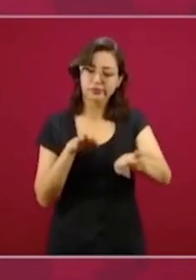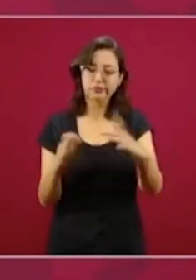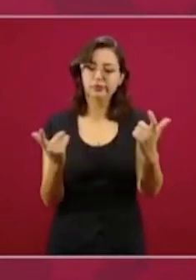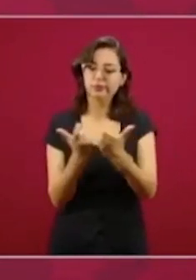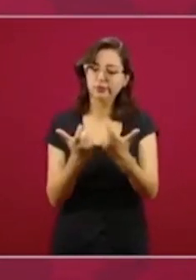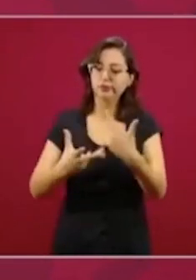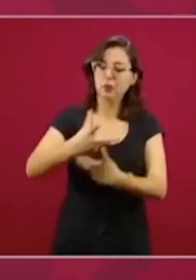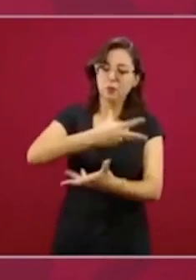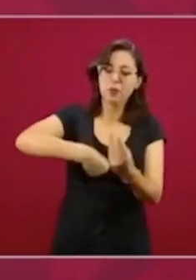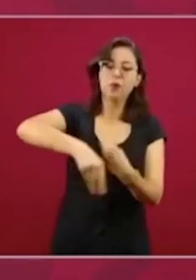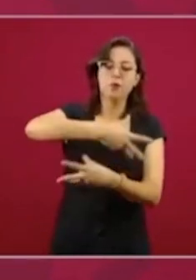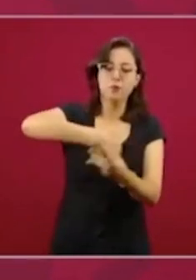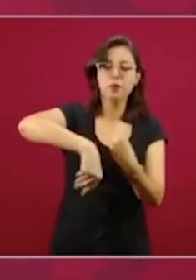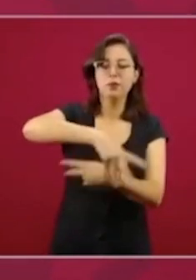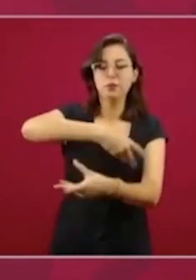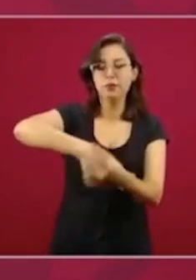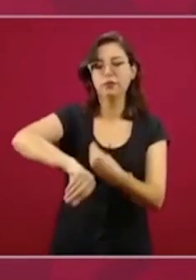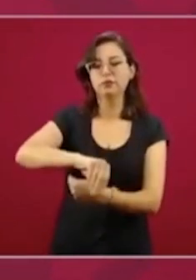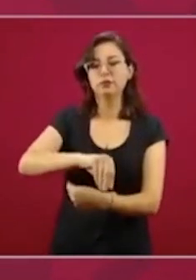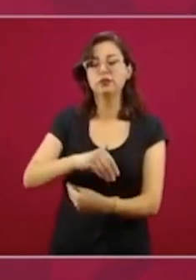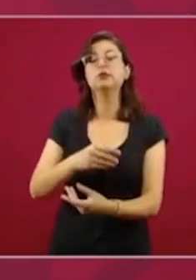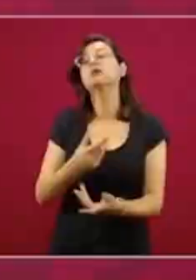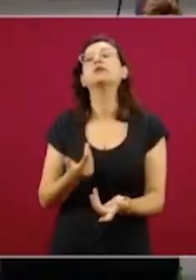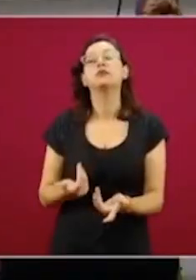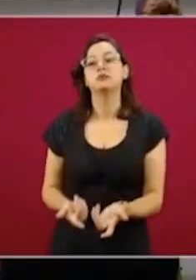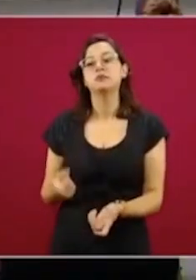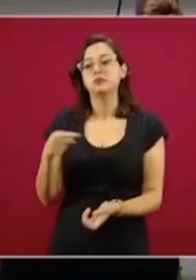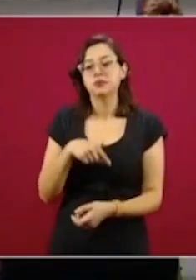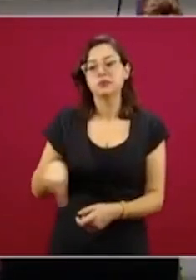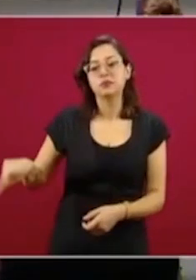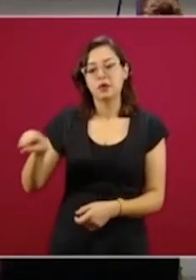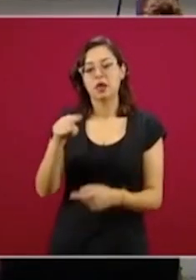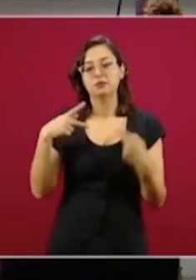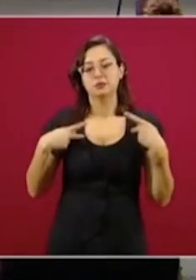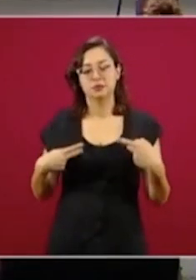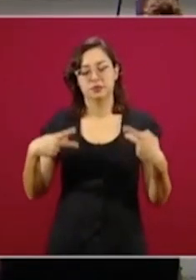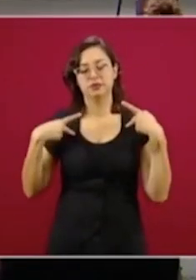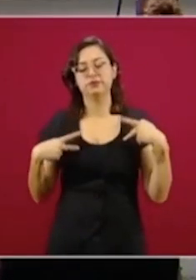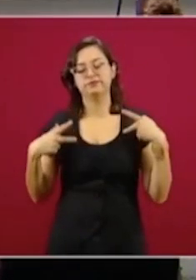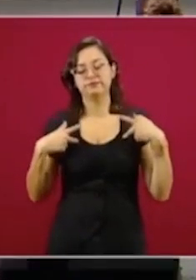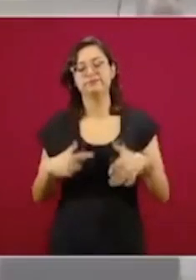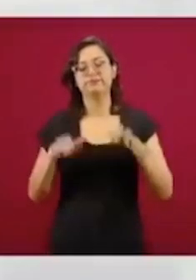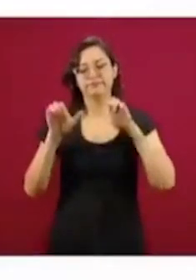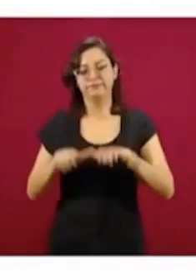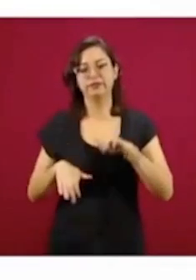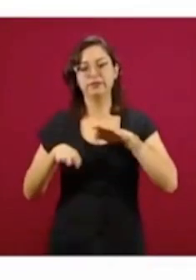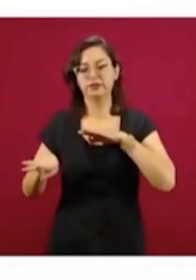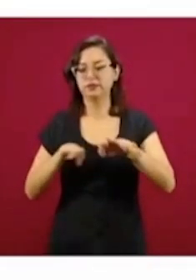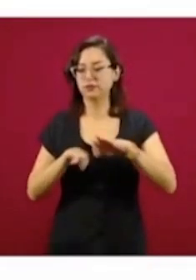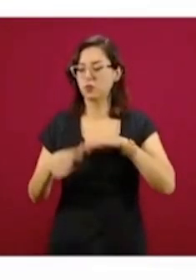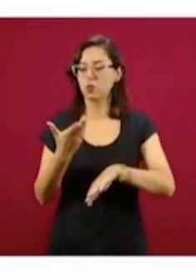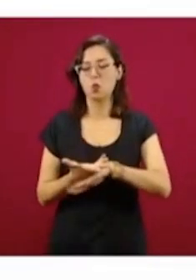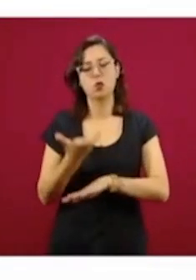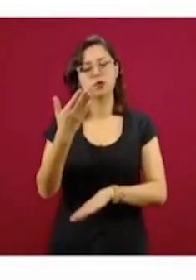y darle ocupación, darle trabajo a los trabajadores de la construcción.